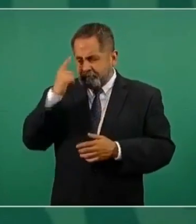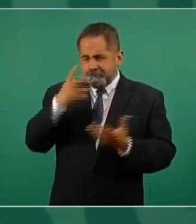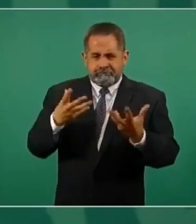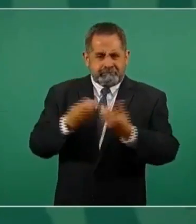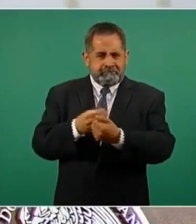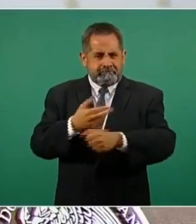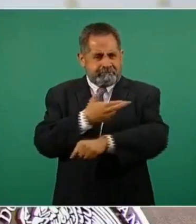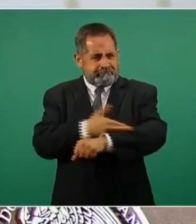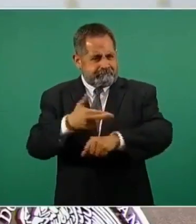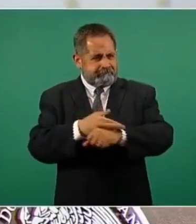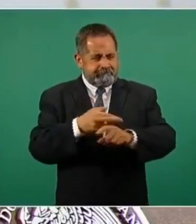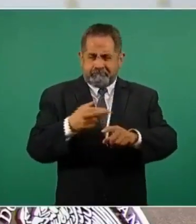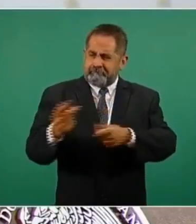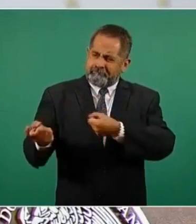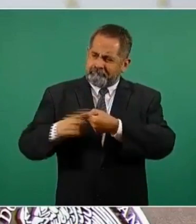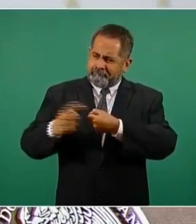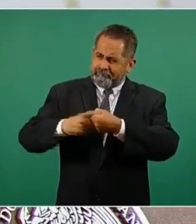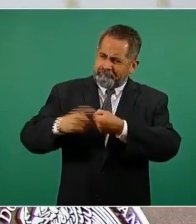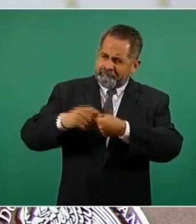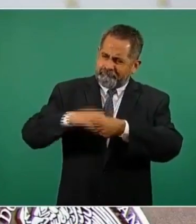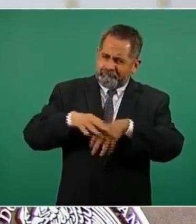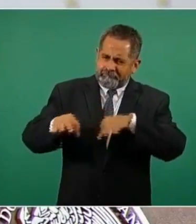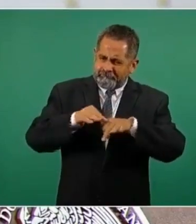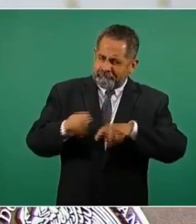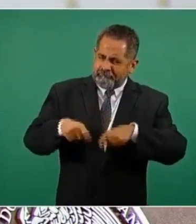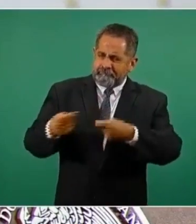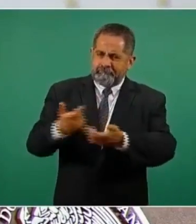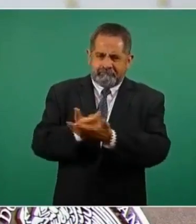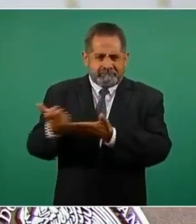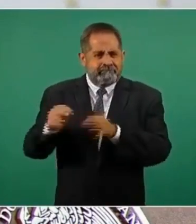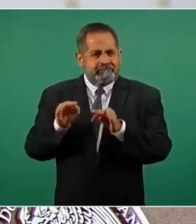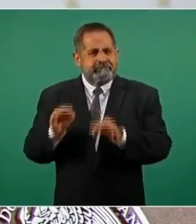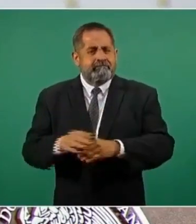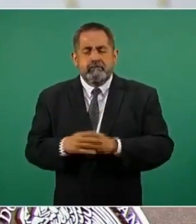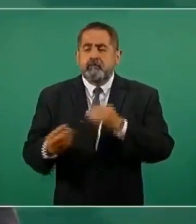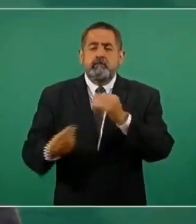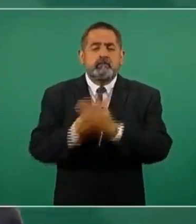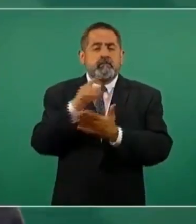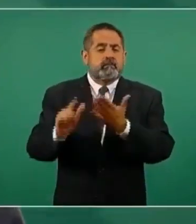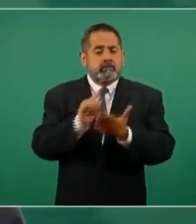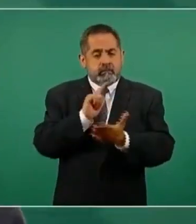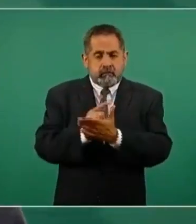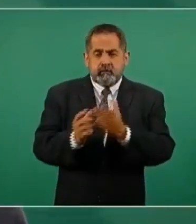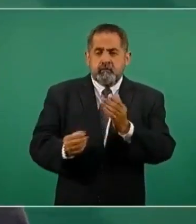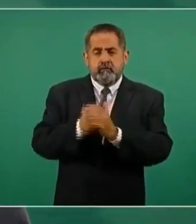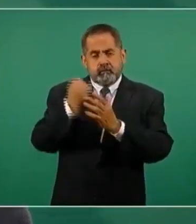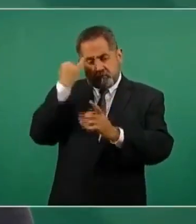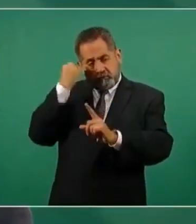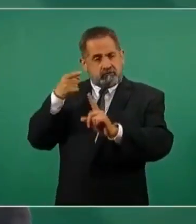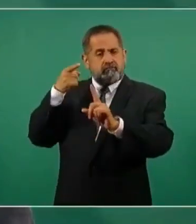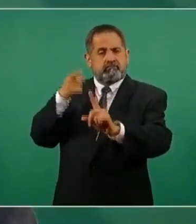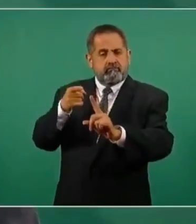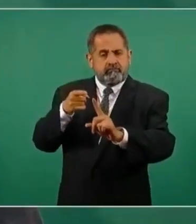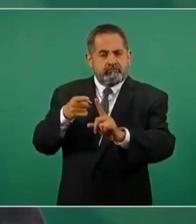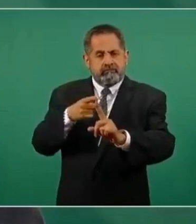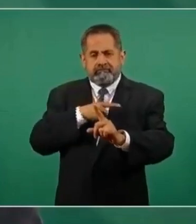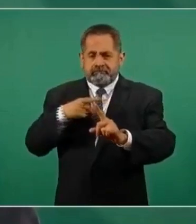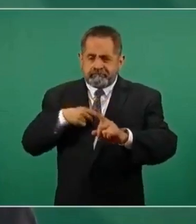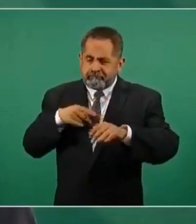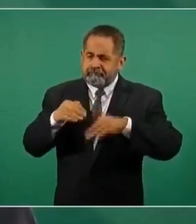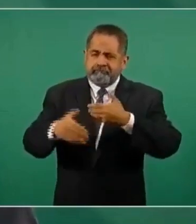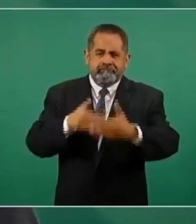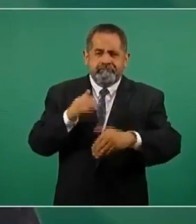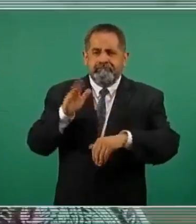a la mayor cantidad de trabajadores, decirles que estas nuevas leyes y estas nuevas orientaciones hacen el